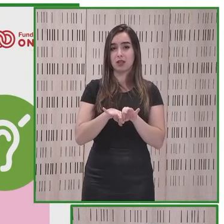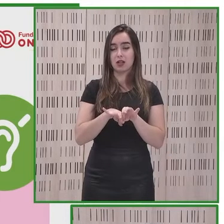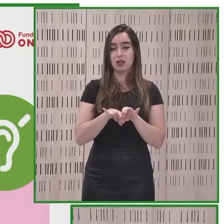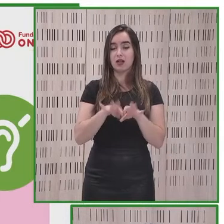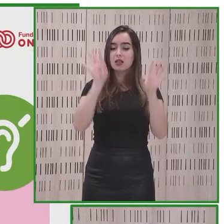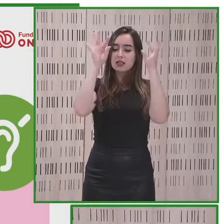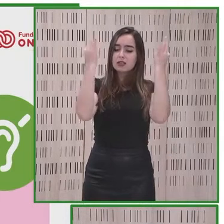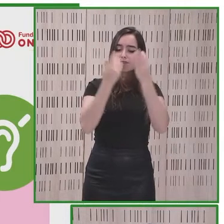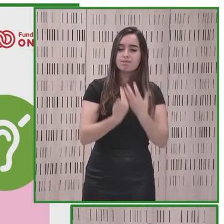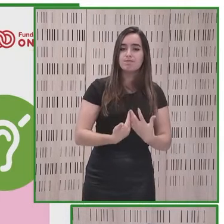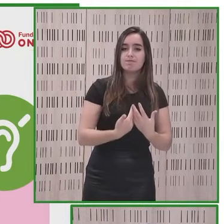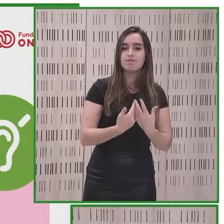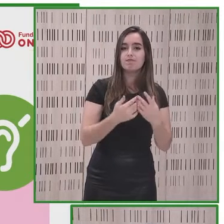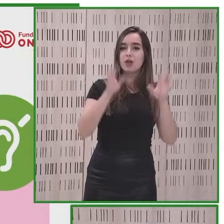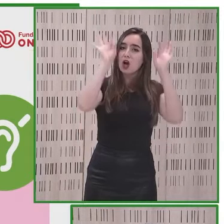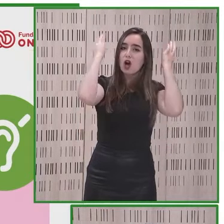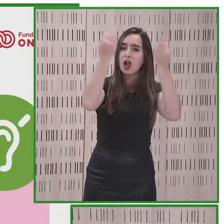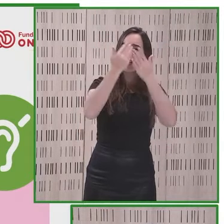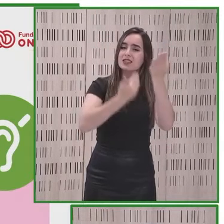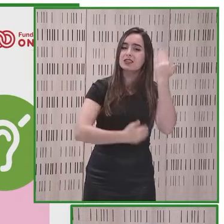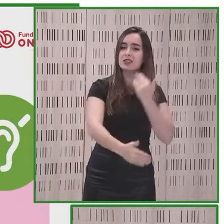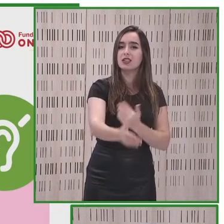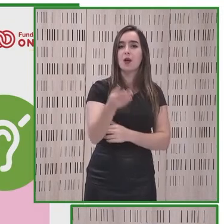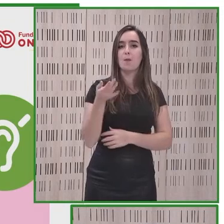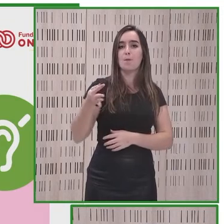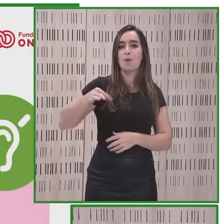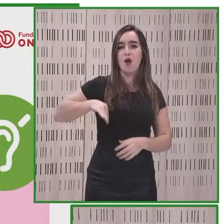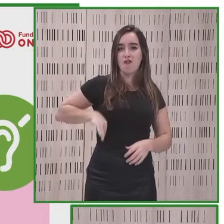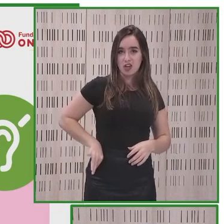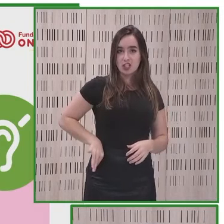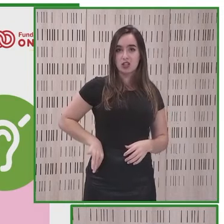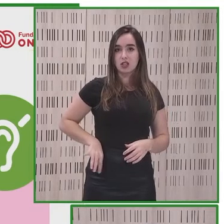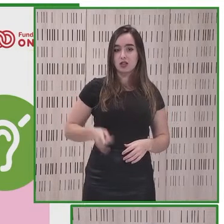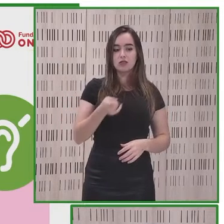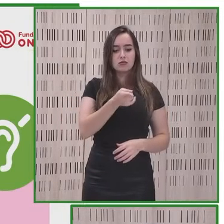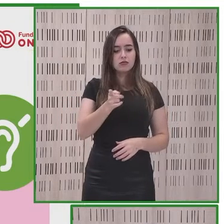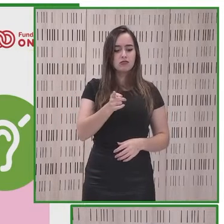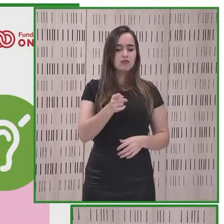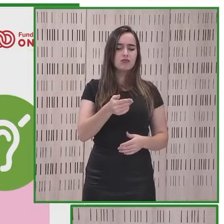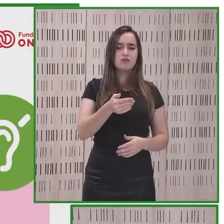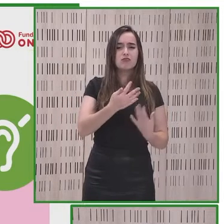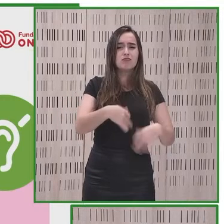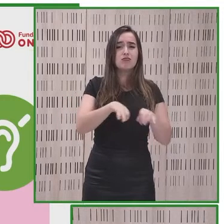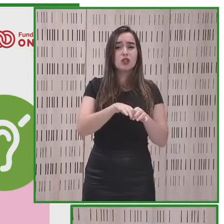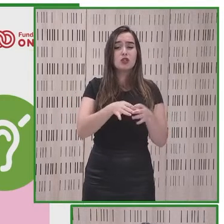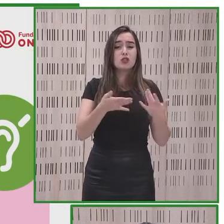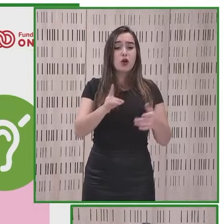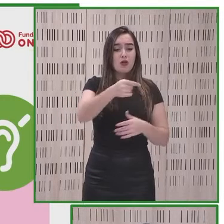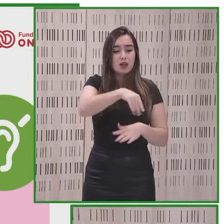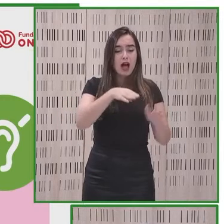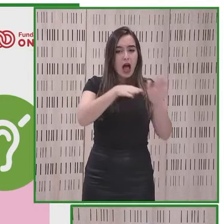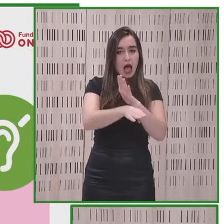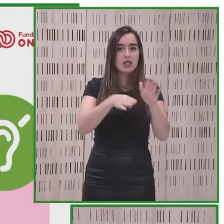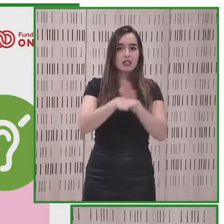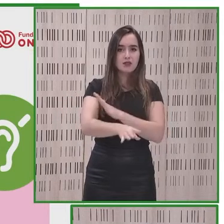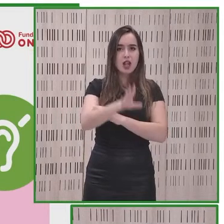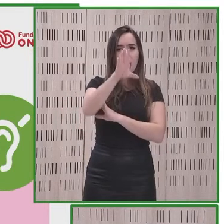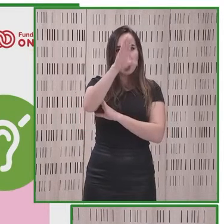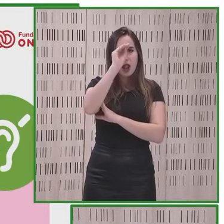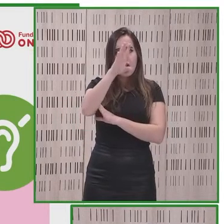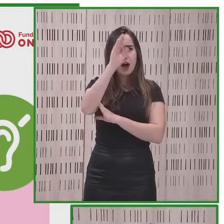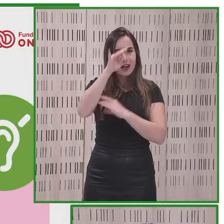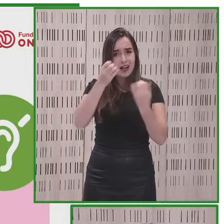universidad en los futuros profesionales para que aprendan de accesibilidad llevamos muchísimos años desarrollando